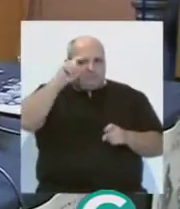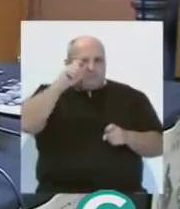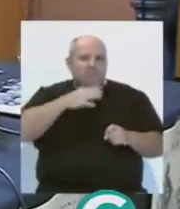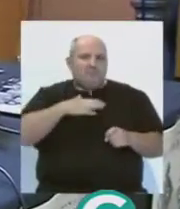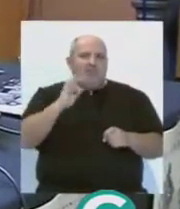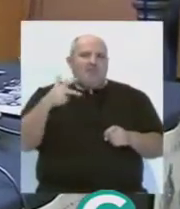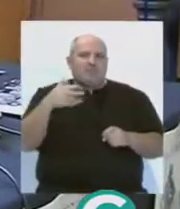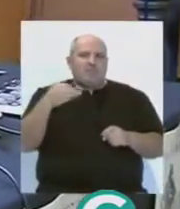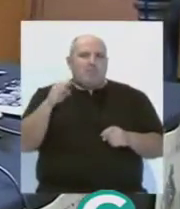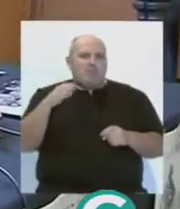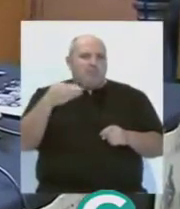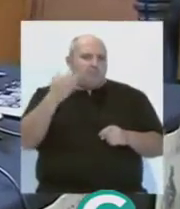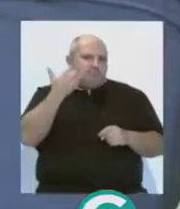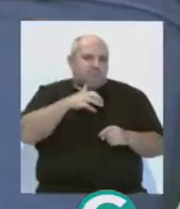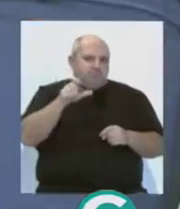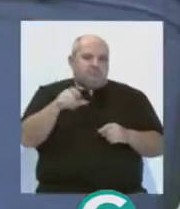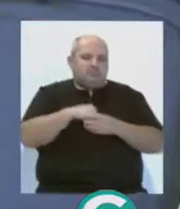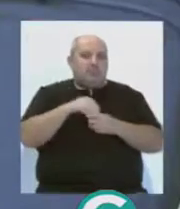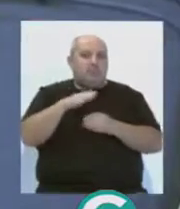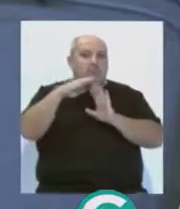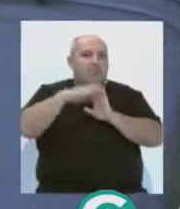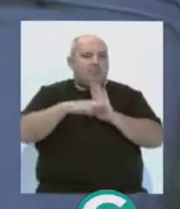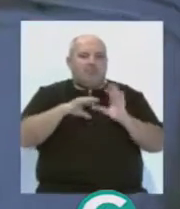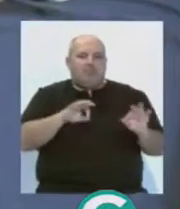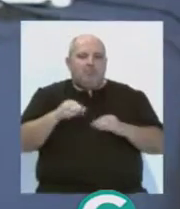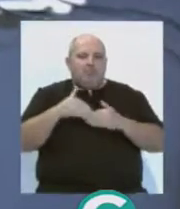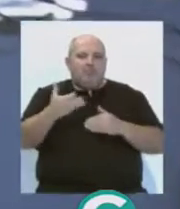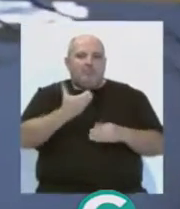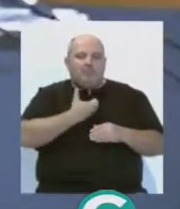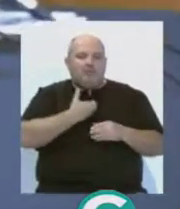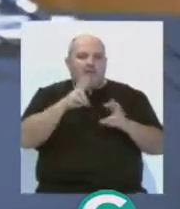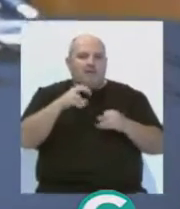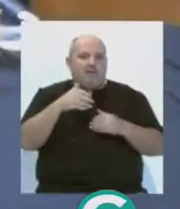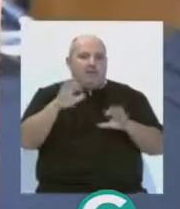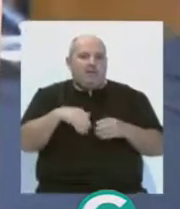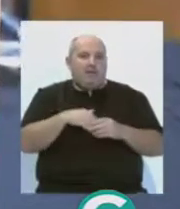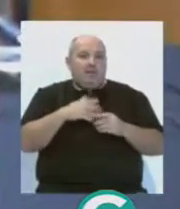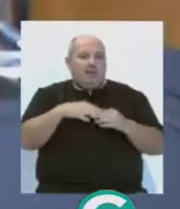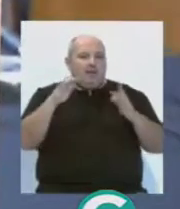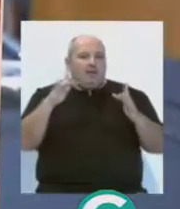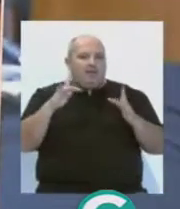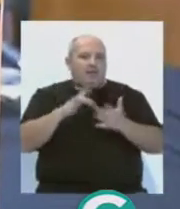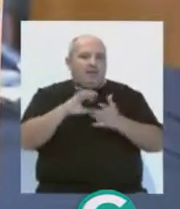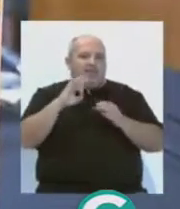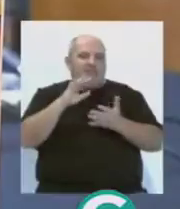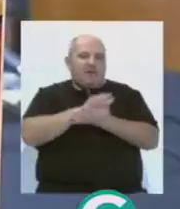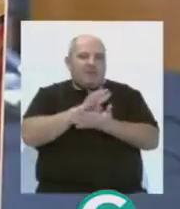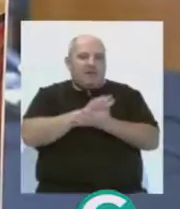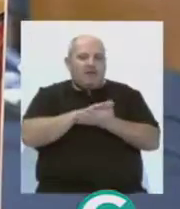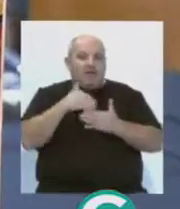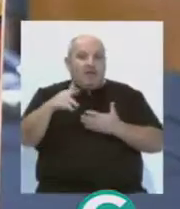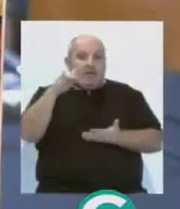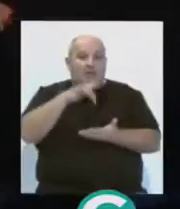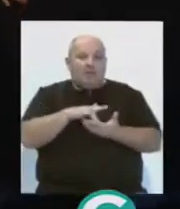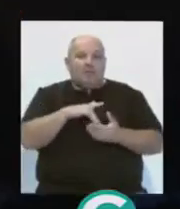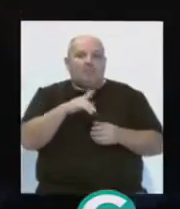mob son solo algunos de los ingredientes en la programación preparada por el Ayuntamiento de Cádiz para conmemorar el Día Mundial de Flamenco, que se